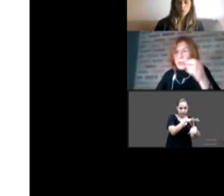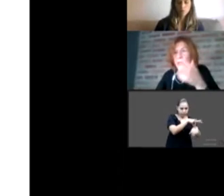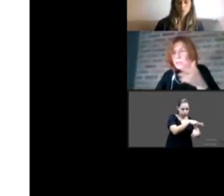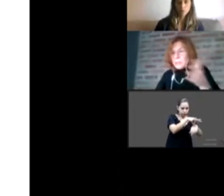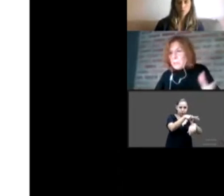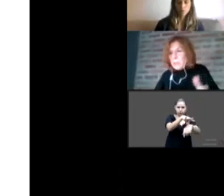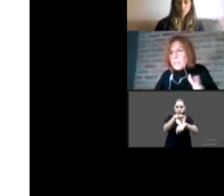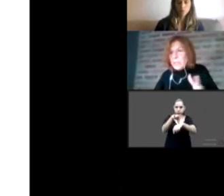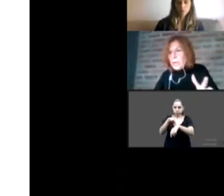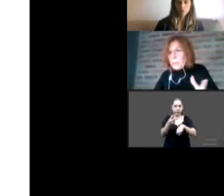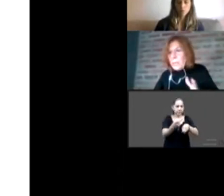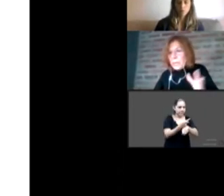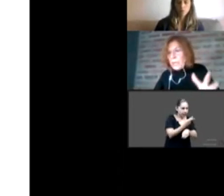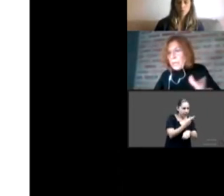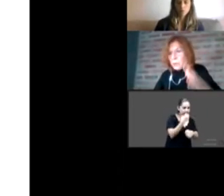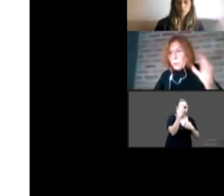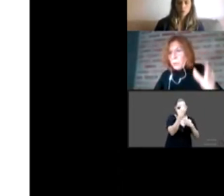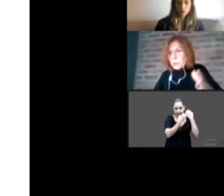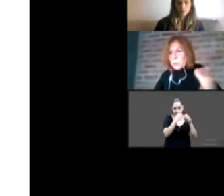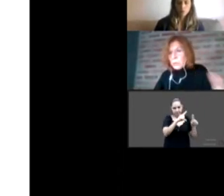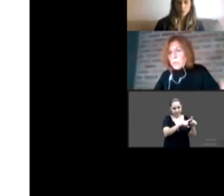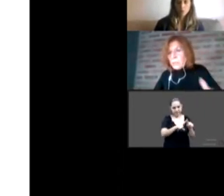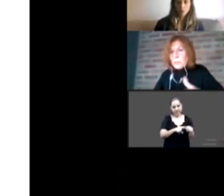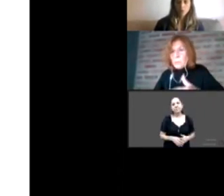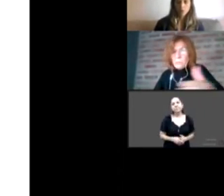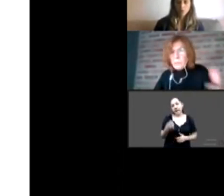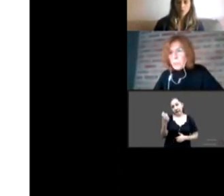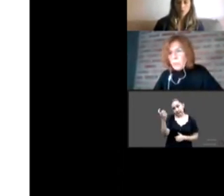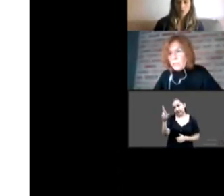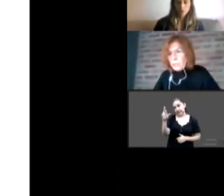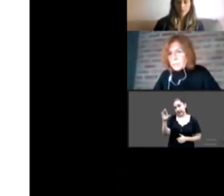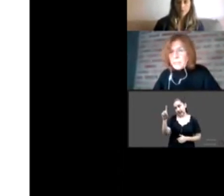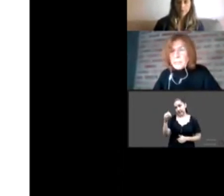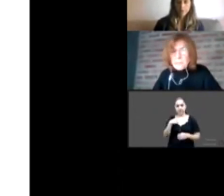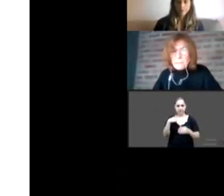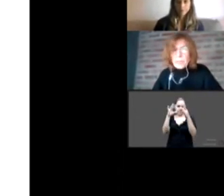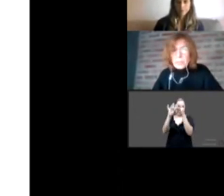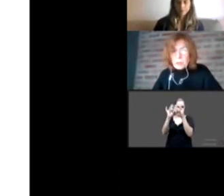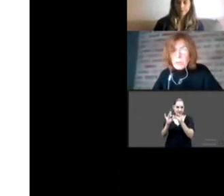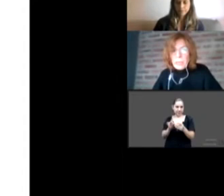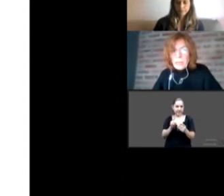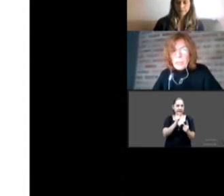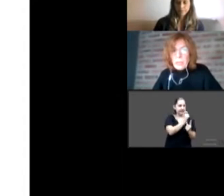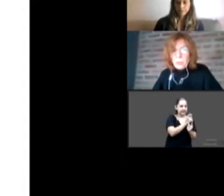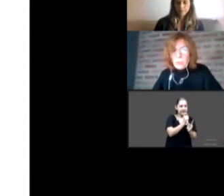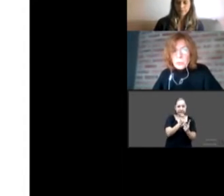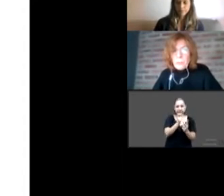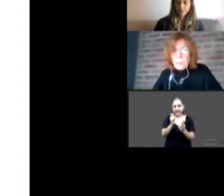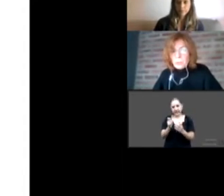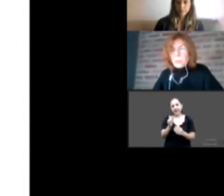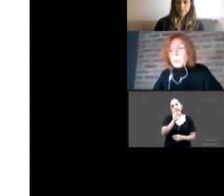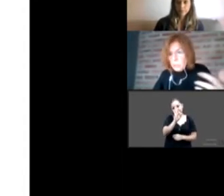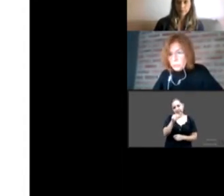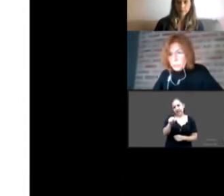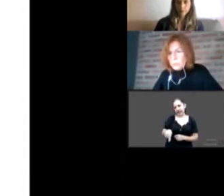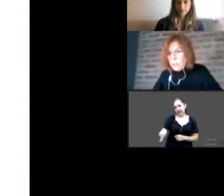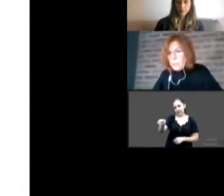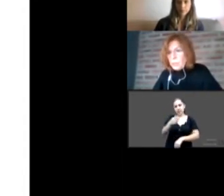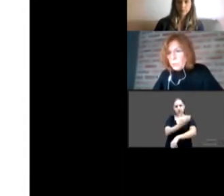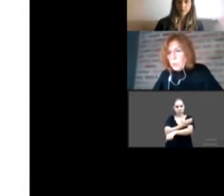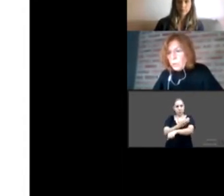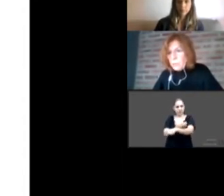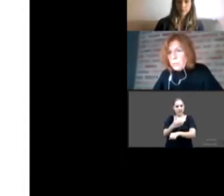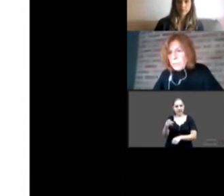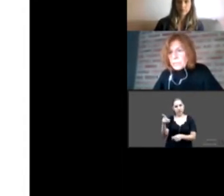definiciones de manera rápida. Ricardo, luego seguramente mis colegas retomarán algunos de sus aspectos. Y yo también,